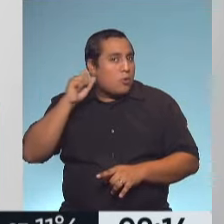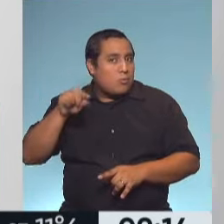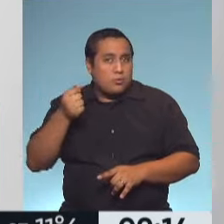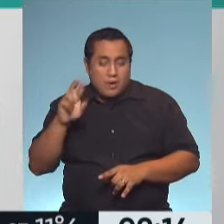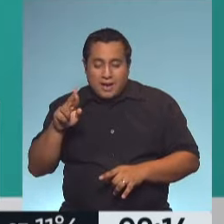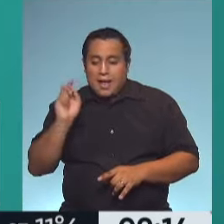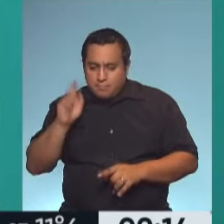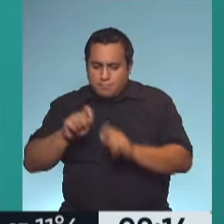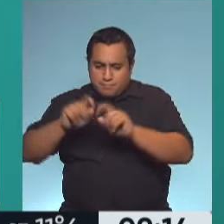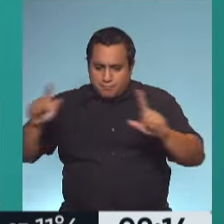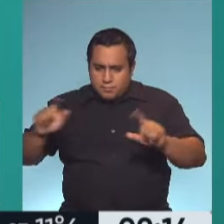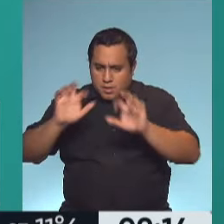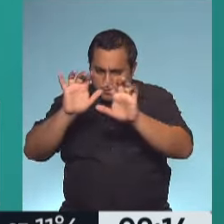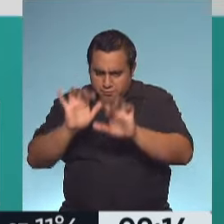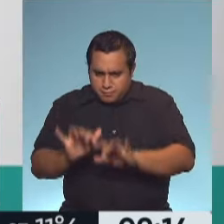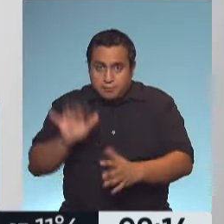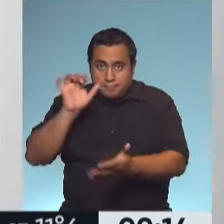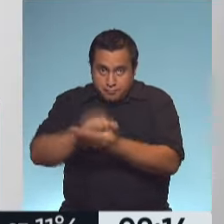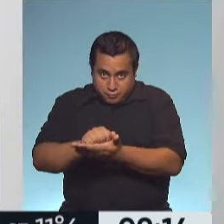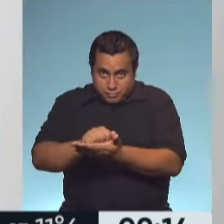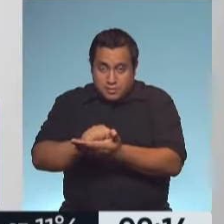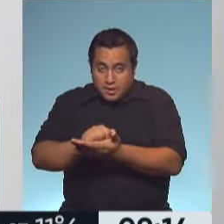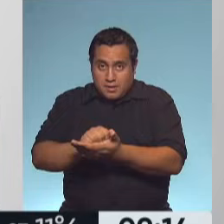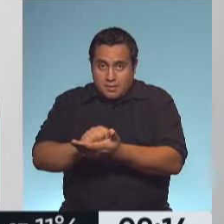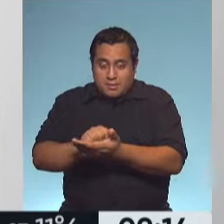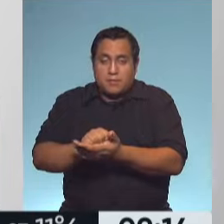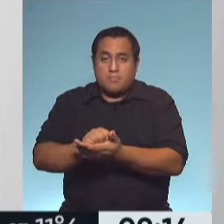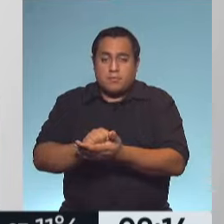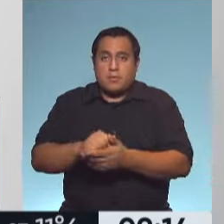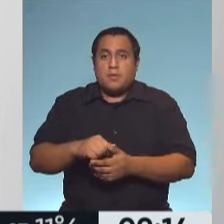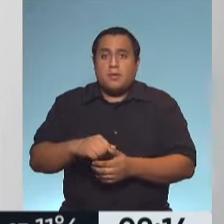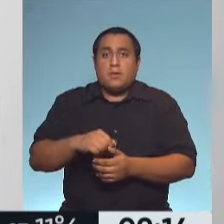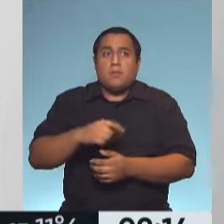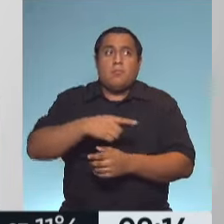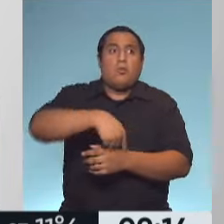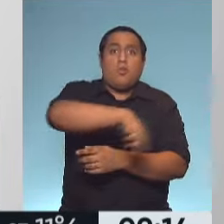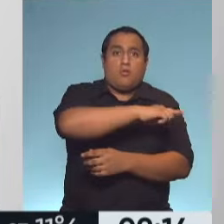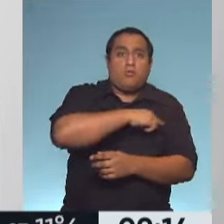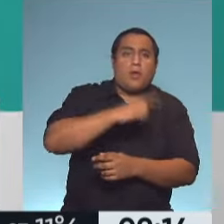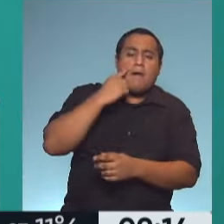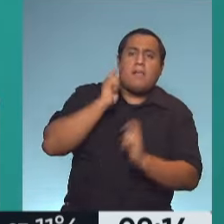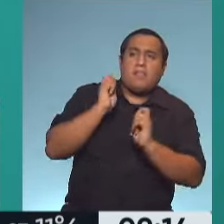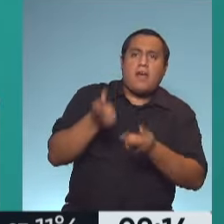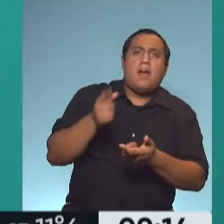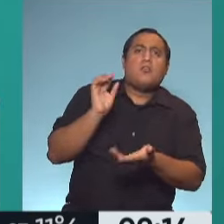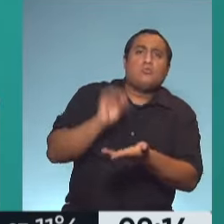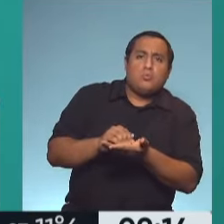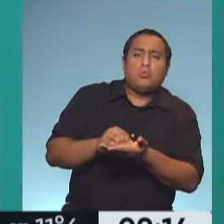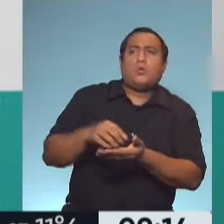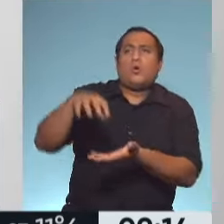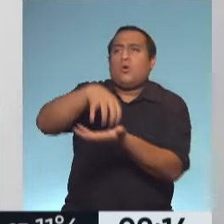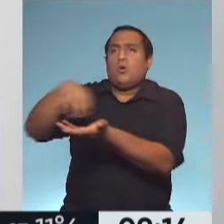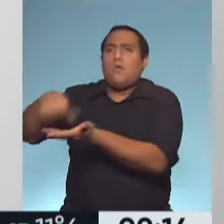preinscribirse allí para recibir la vacuna y nosotros, para administrar la asignación de turnos y las farmacias, para que no haya